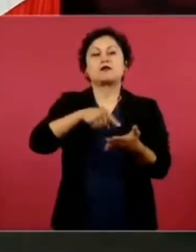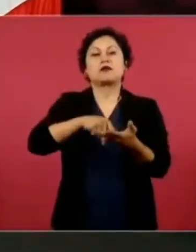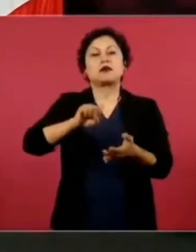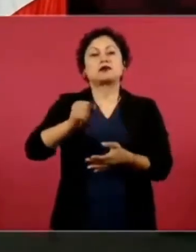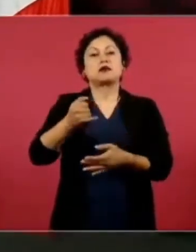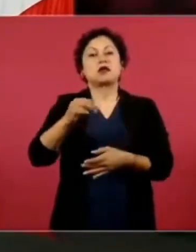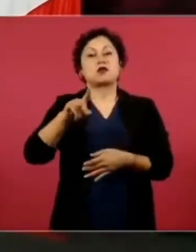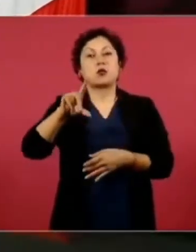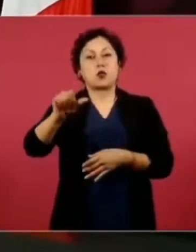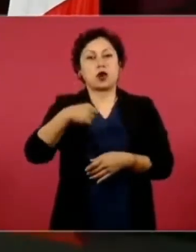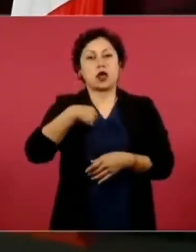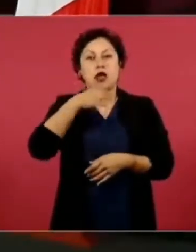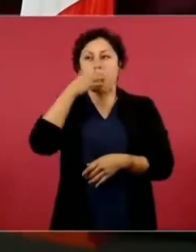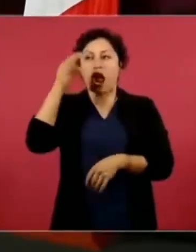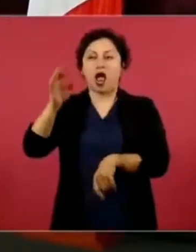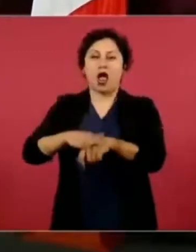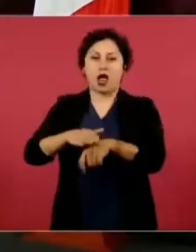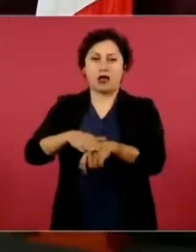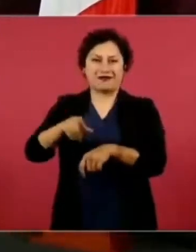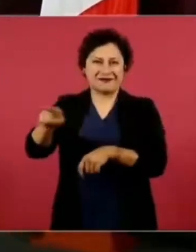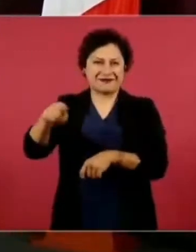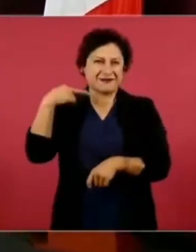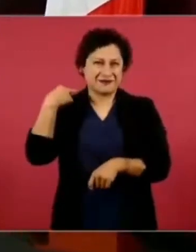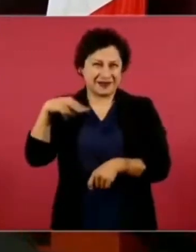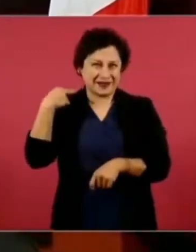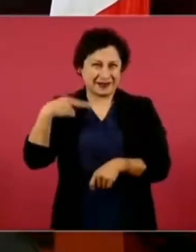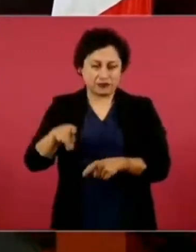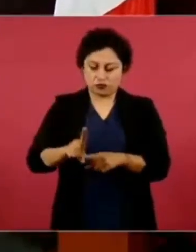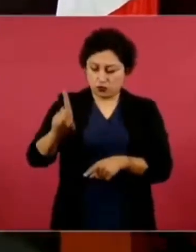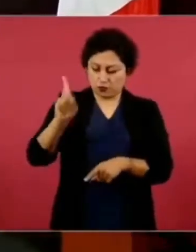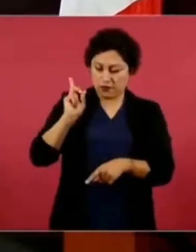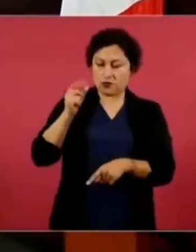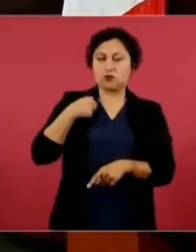Veracruz, el domingo.